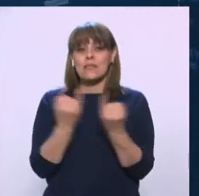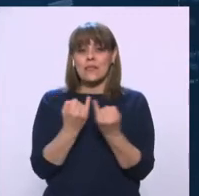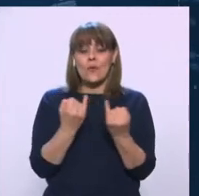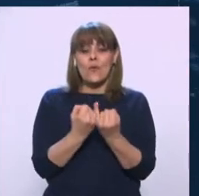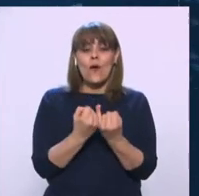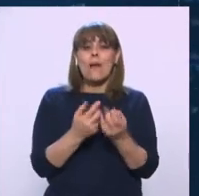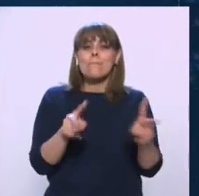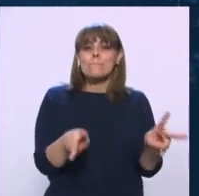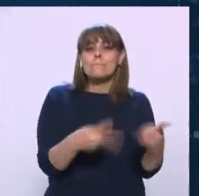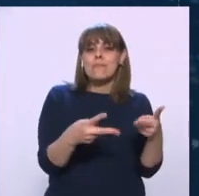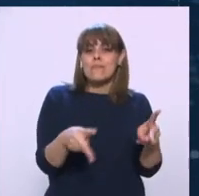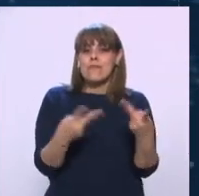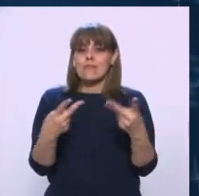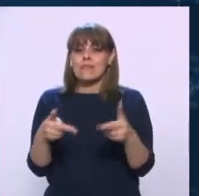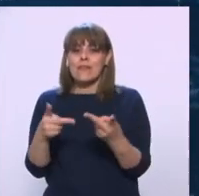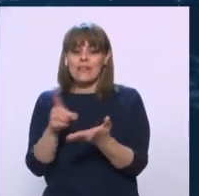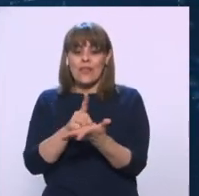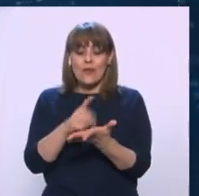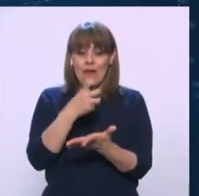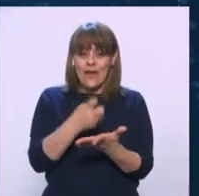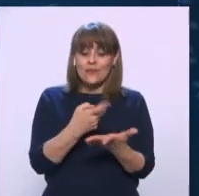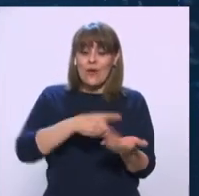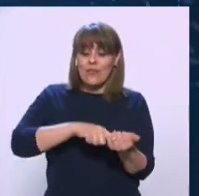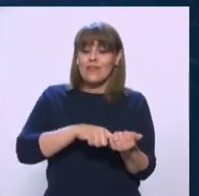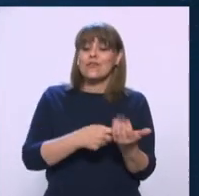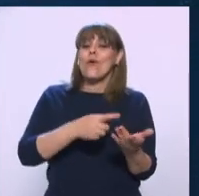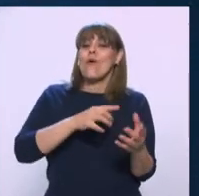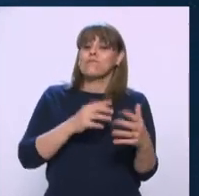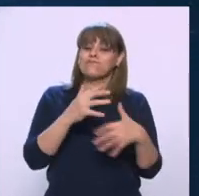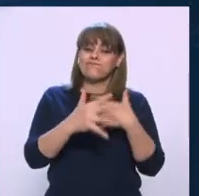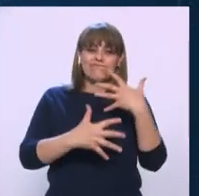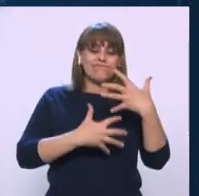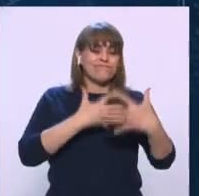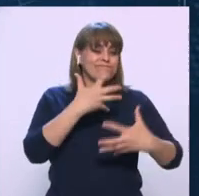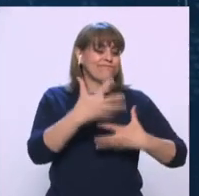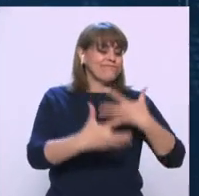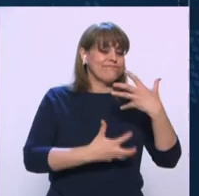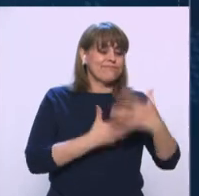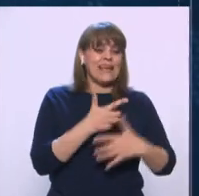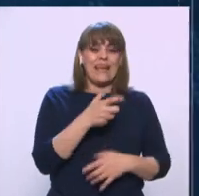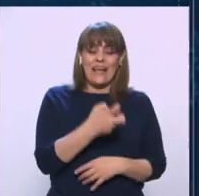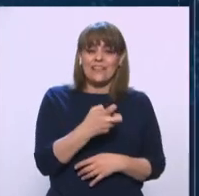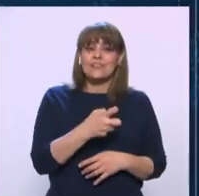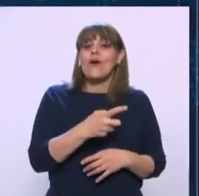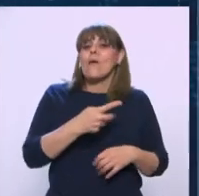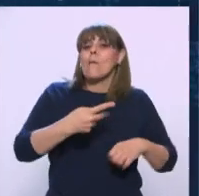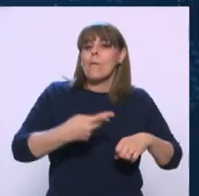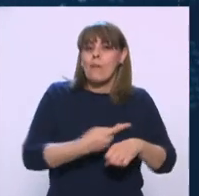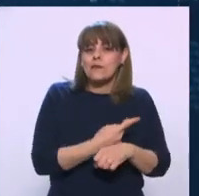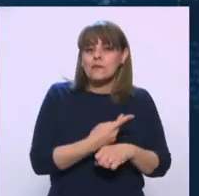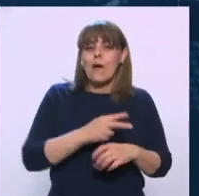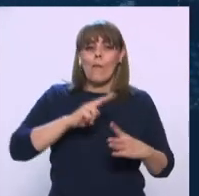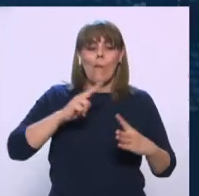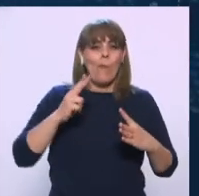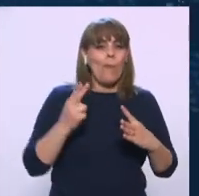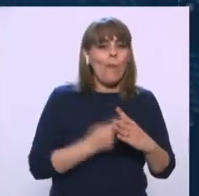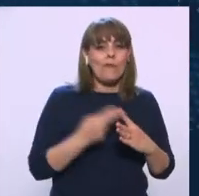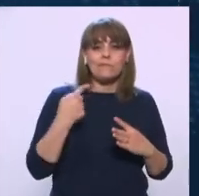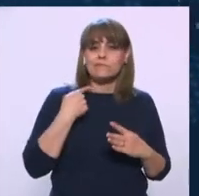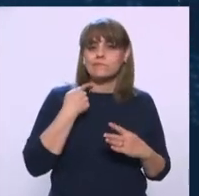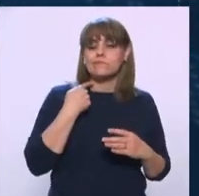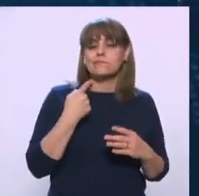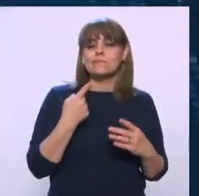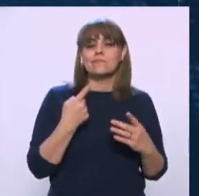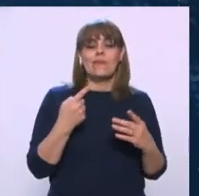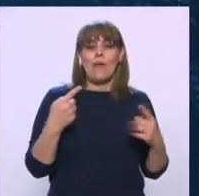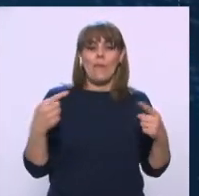narcomenudeo, que es un foco de violencia que, lamentablemente, genera ejecuciones en términos del